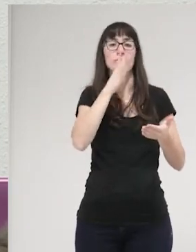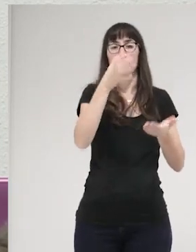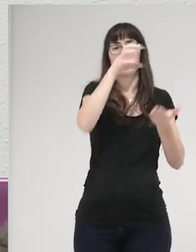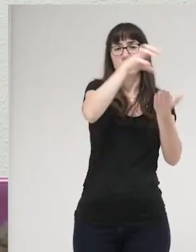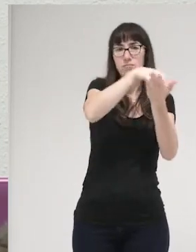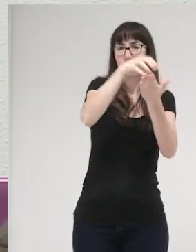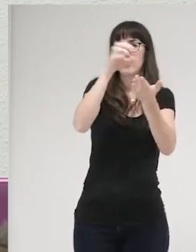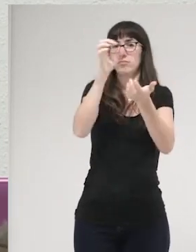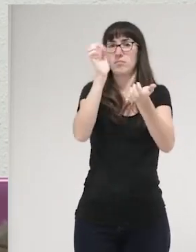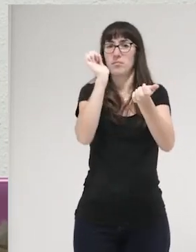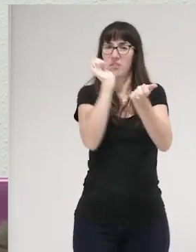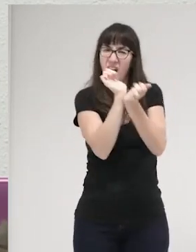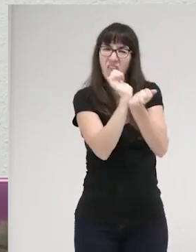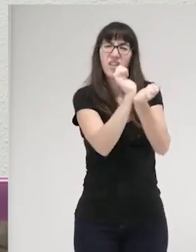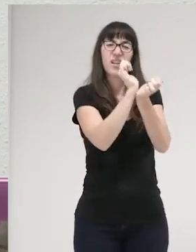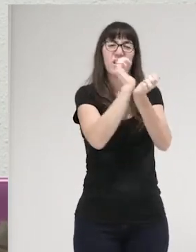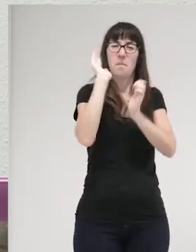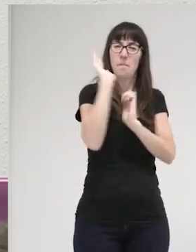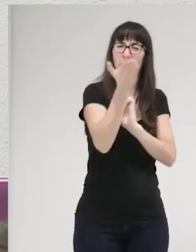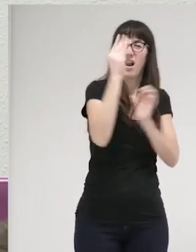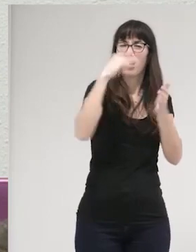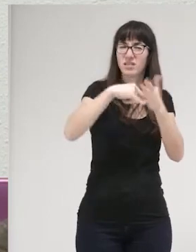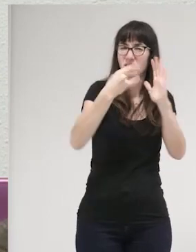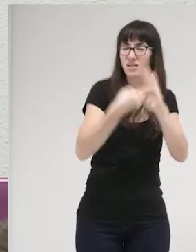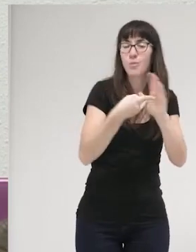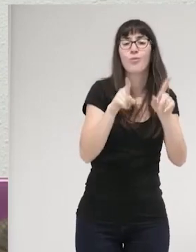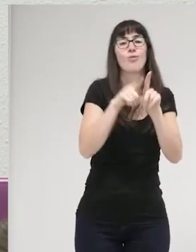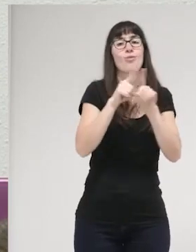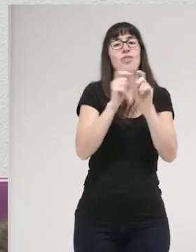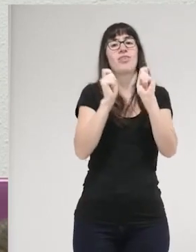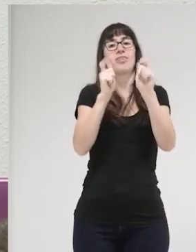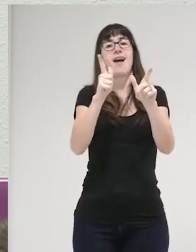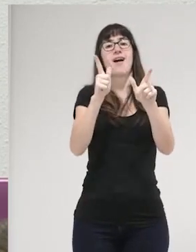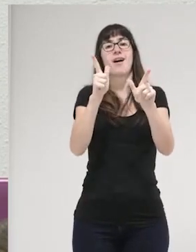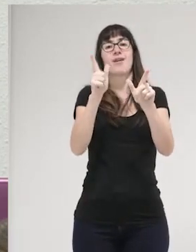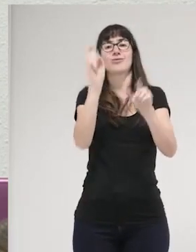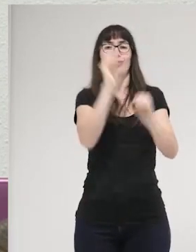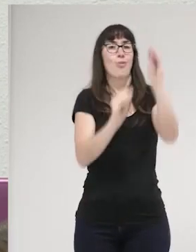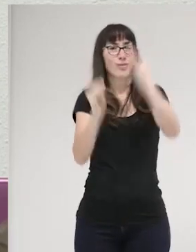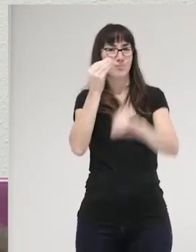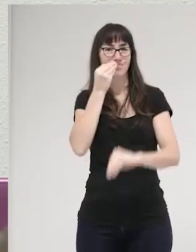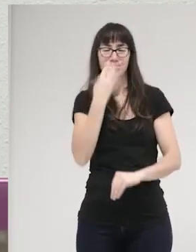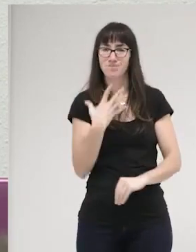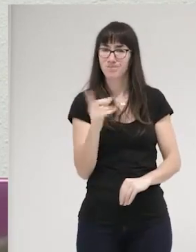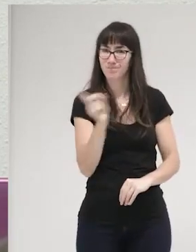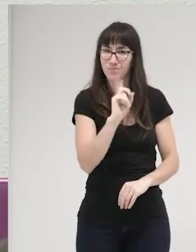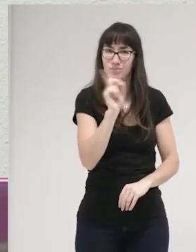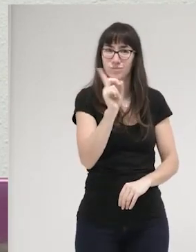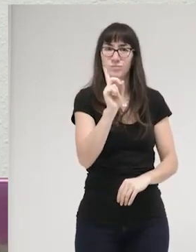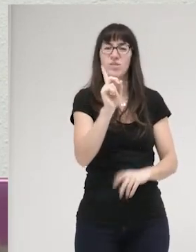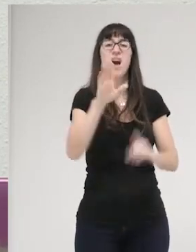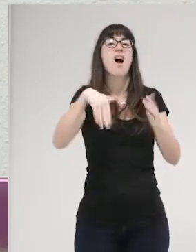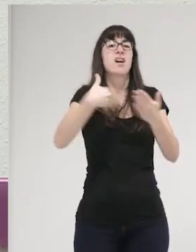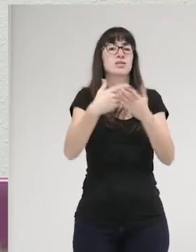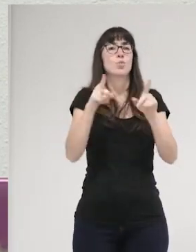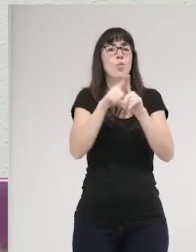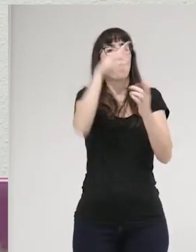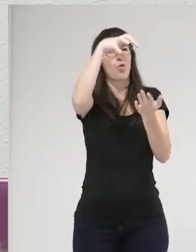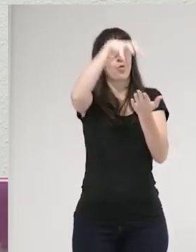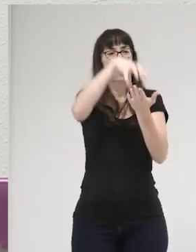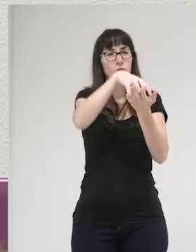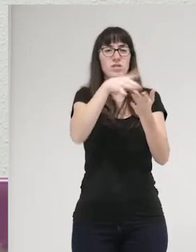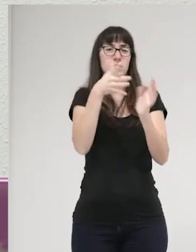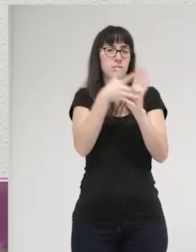como forma de, no solo de resolver los conflictos, sino además como institución de represión, de